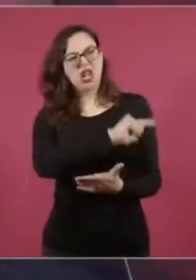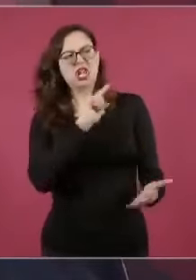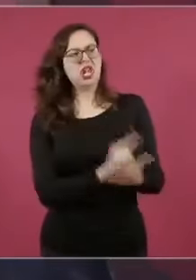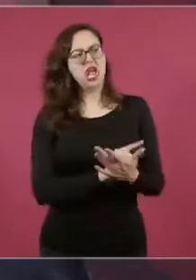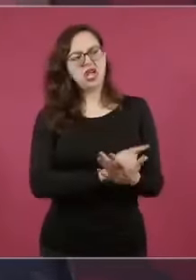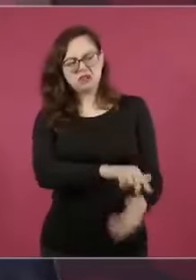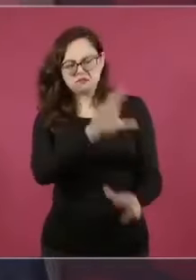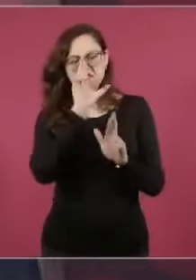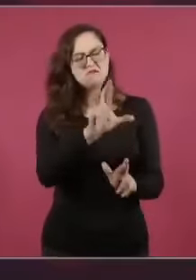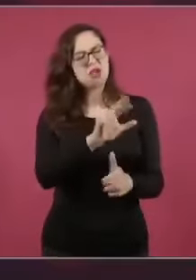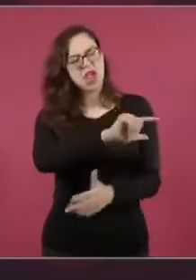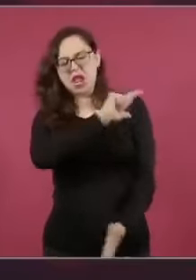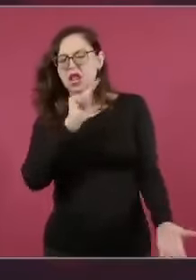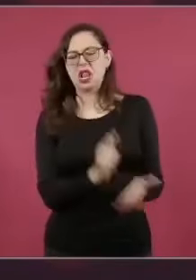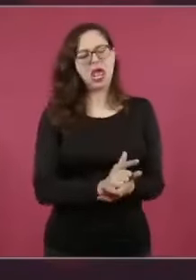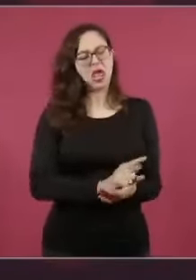y ahora